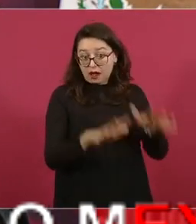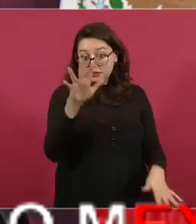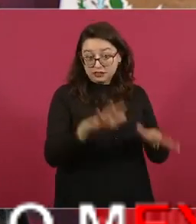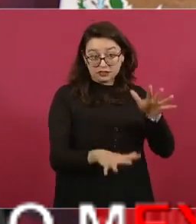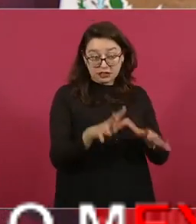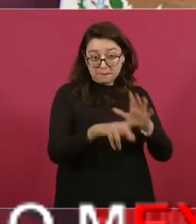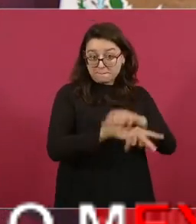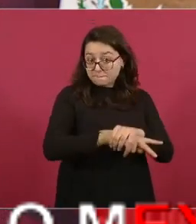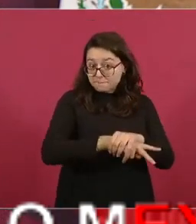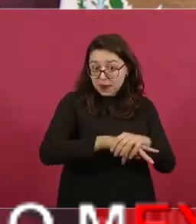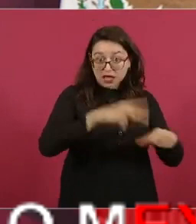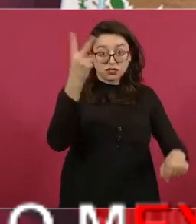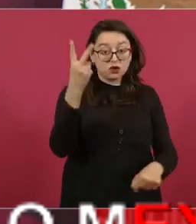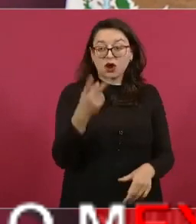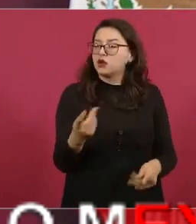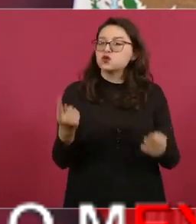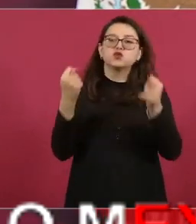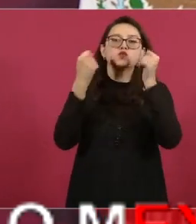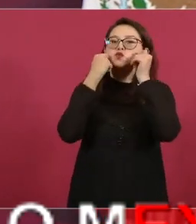aunque